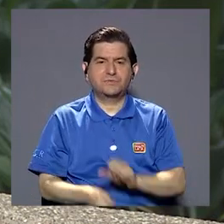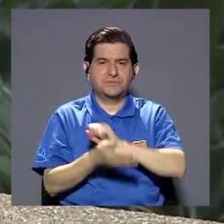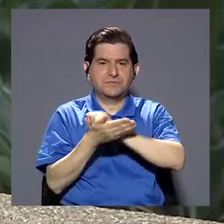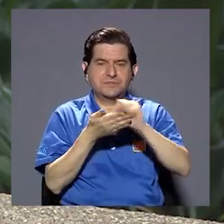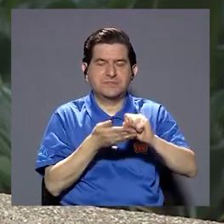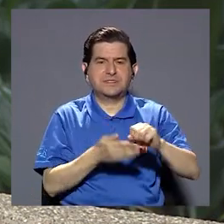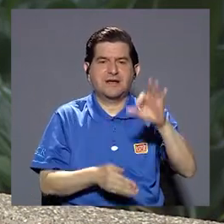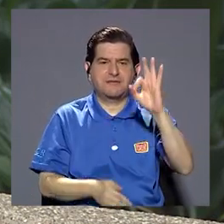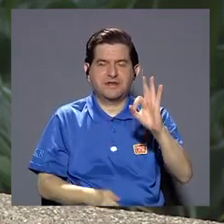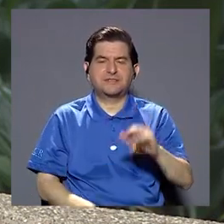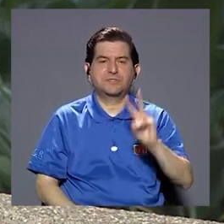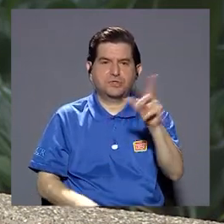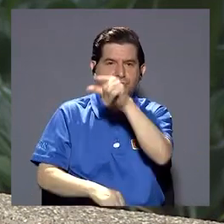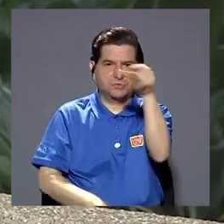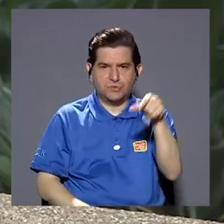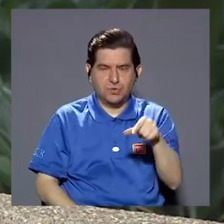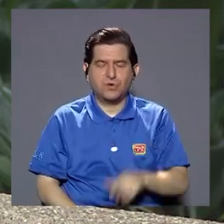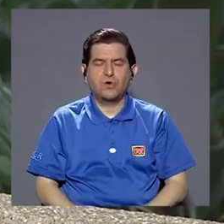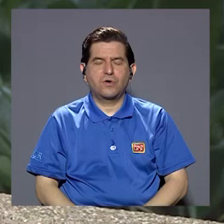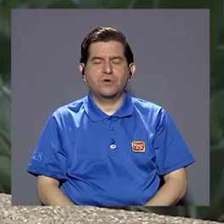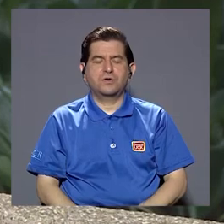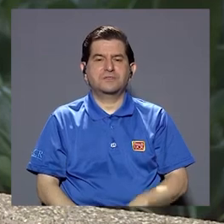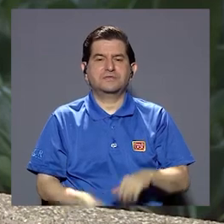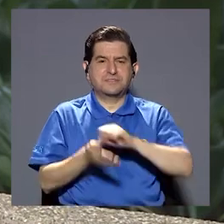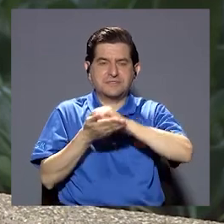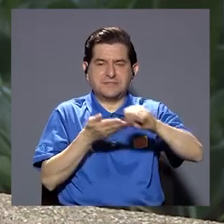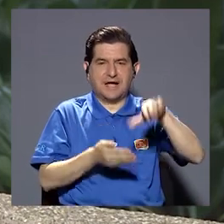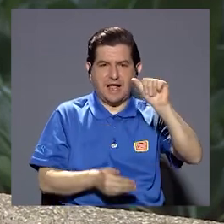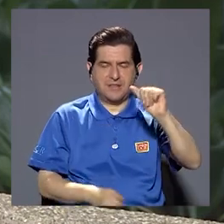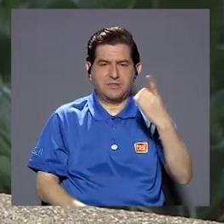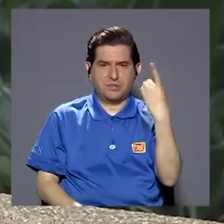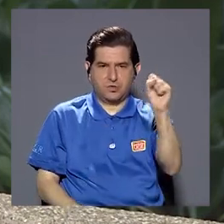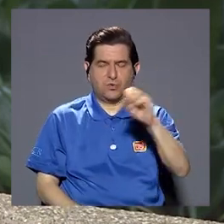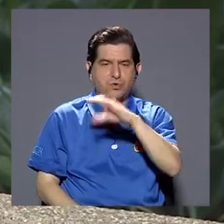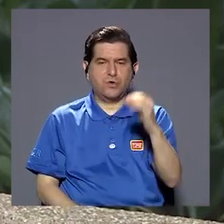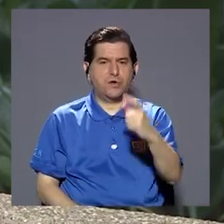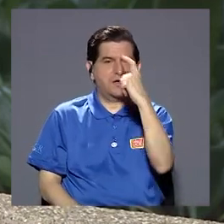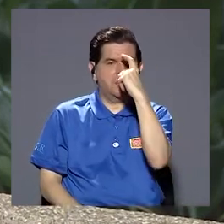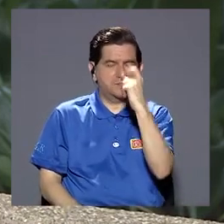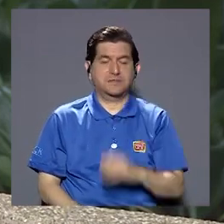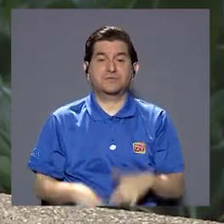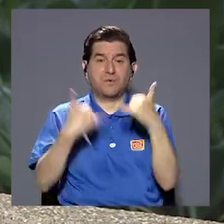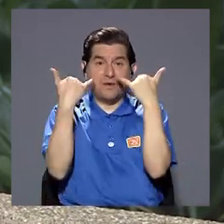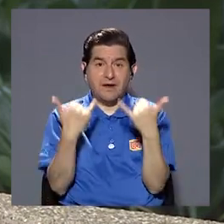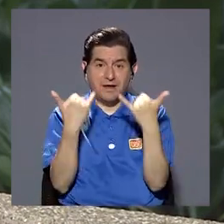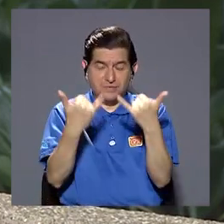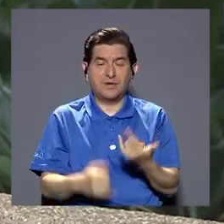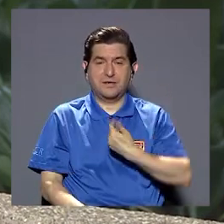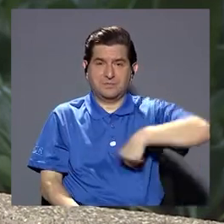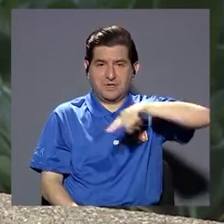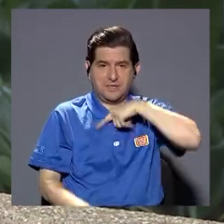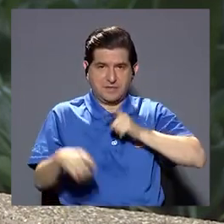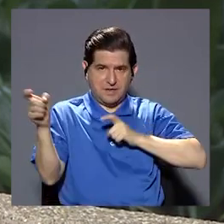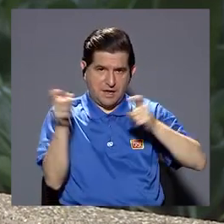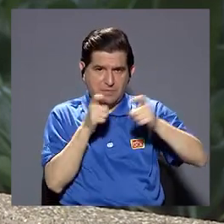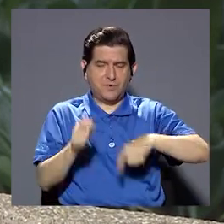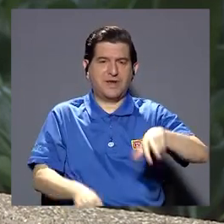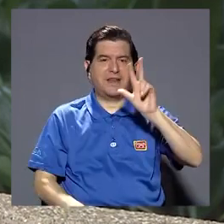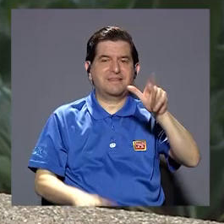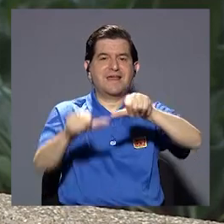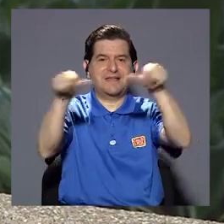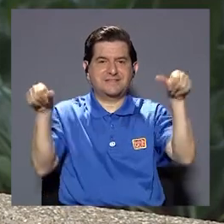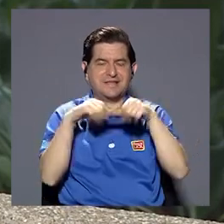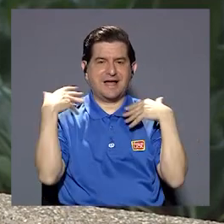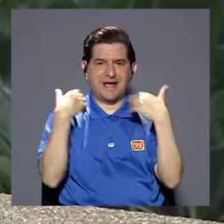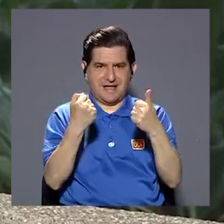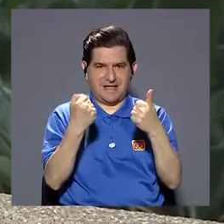san francisco ríos san antonio de san parados y posteriormente el área de salud de escazú entonces actualmente copesana administra